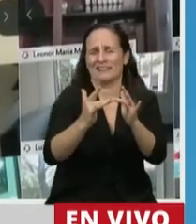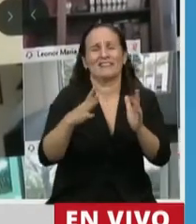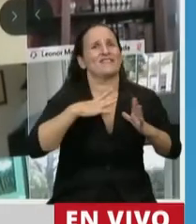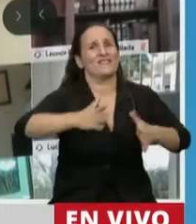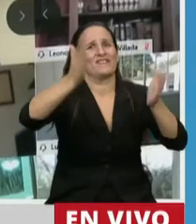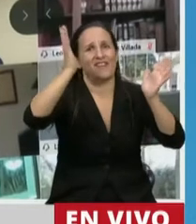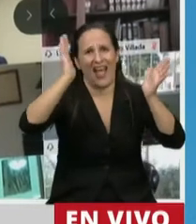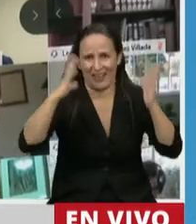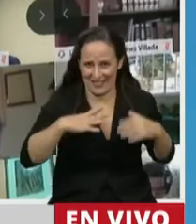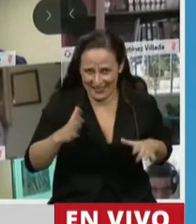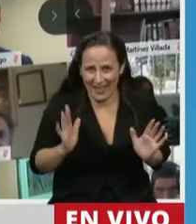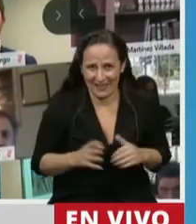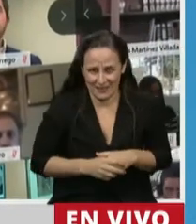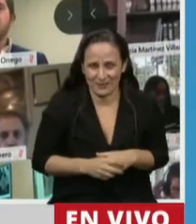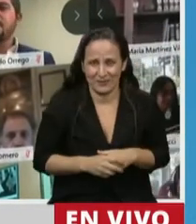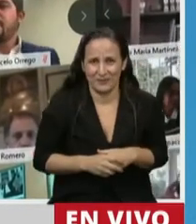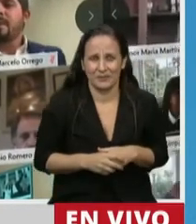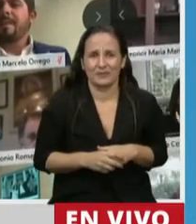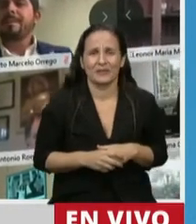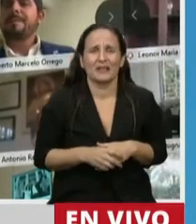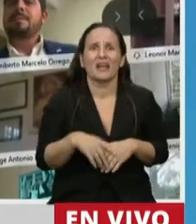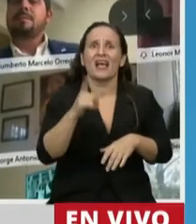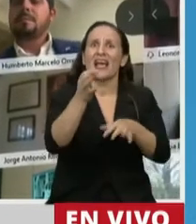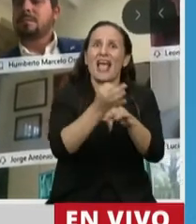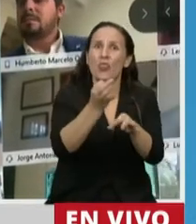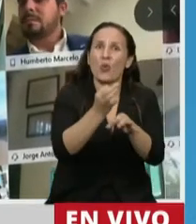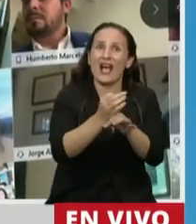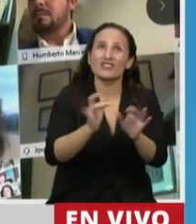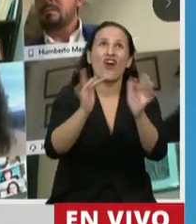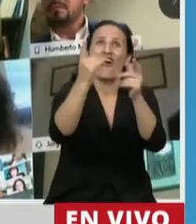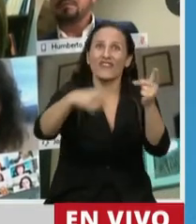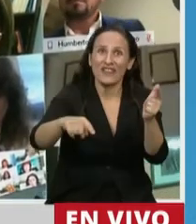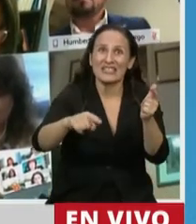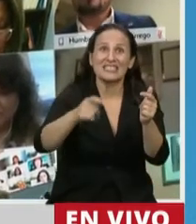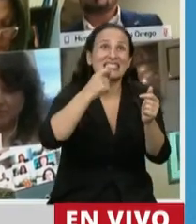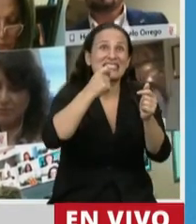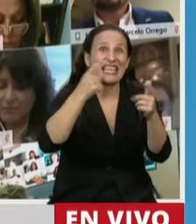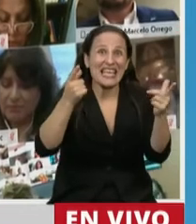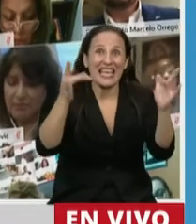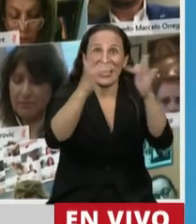Todavía falta mucho por hacer en ese sentido. No hay educación a distancia si no hay conectividad.